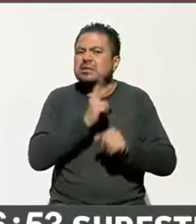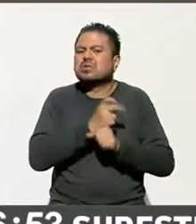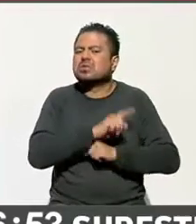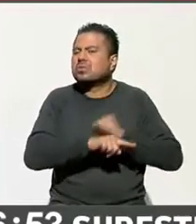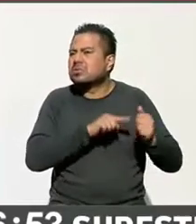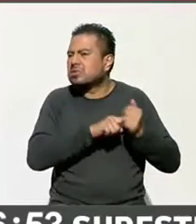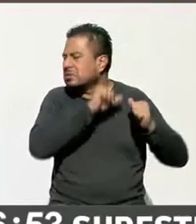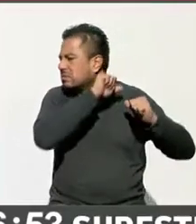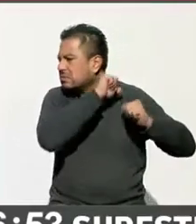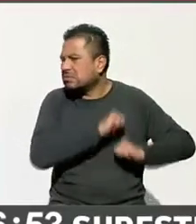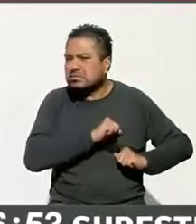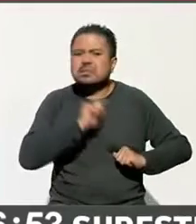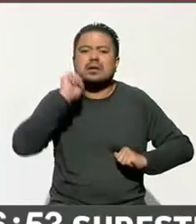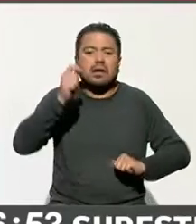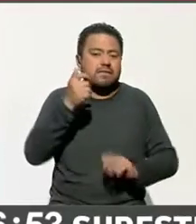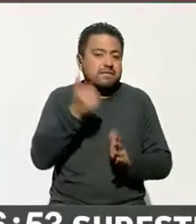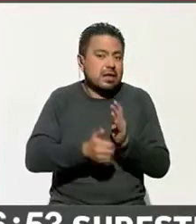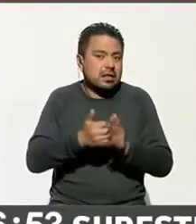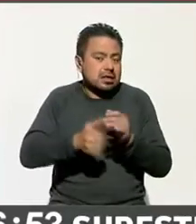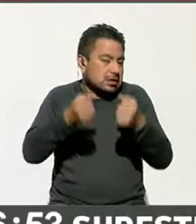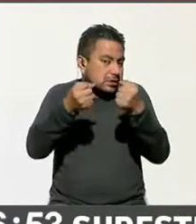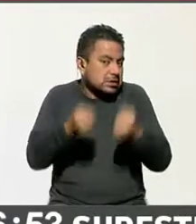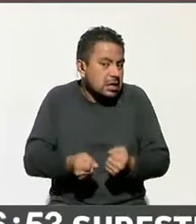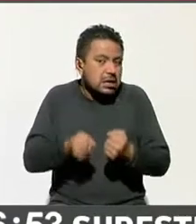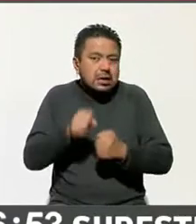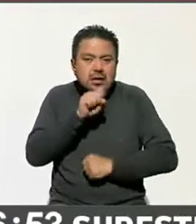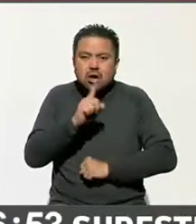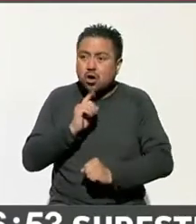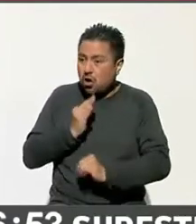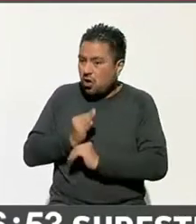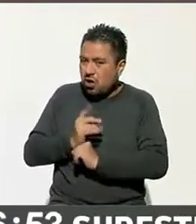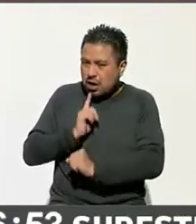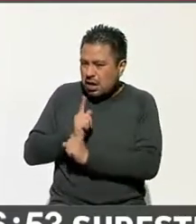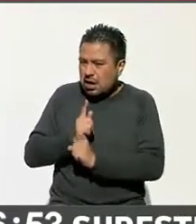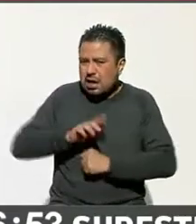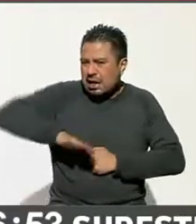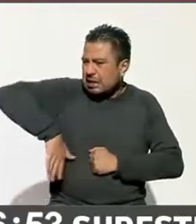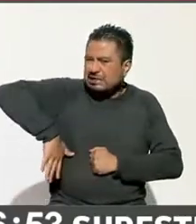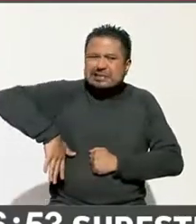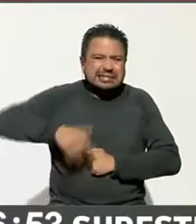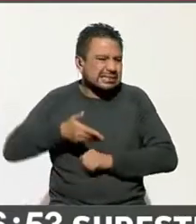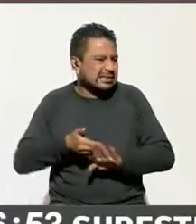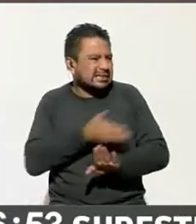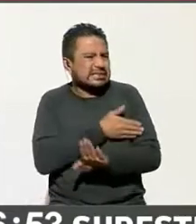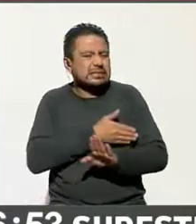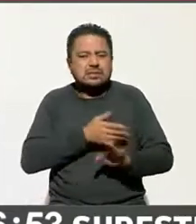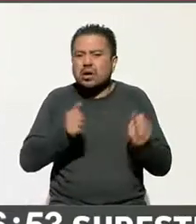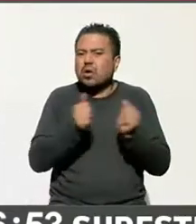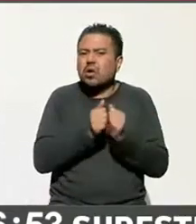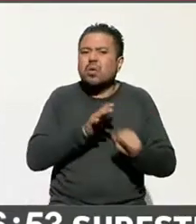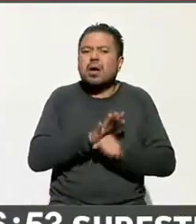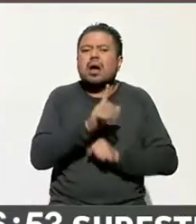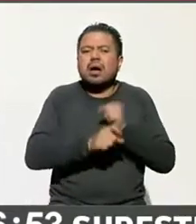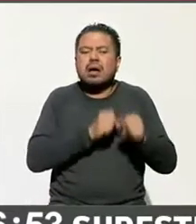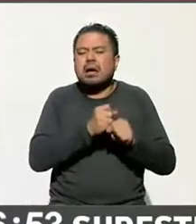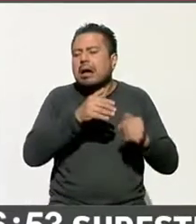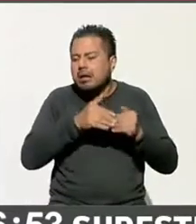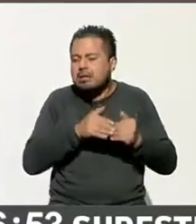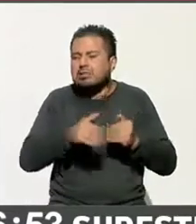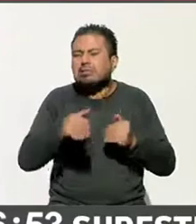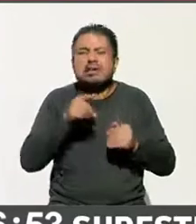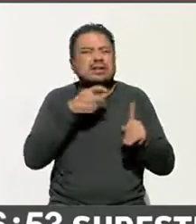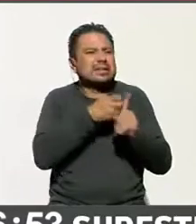lugar, al parecer, la inseguridad y lo que estamos viendo recientemente, y en lo que va del año también,